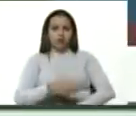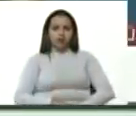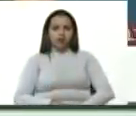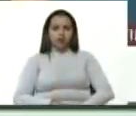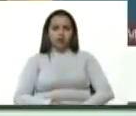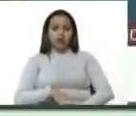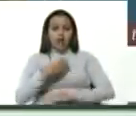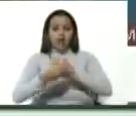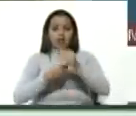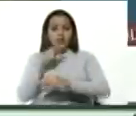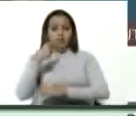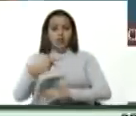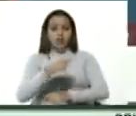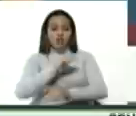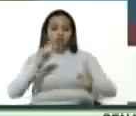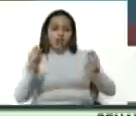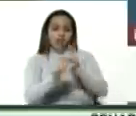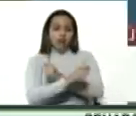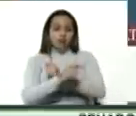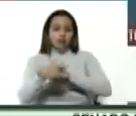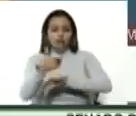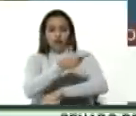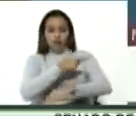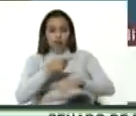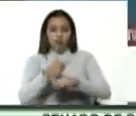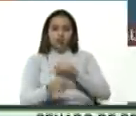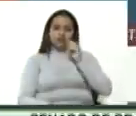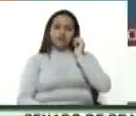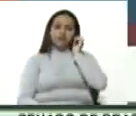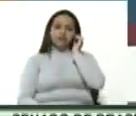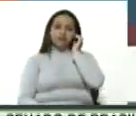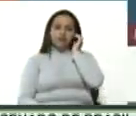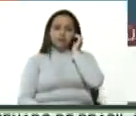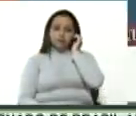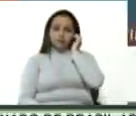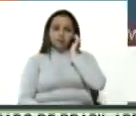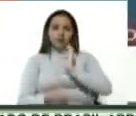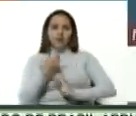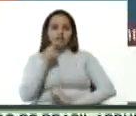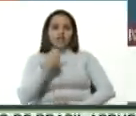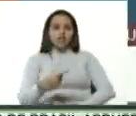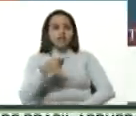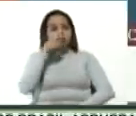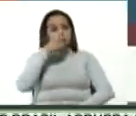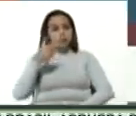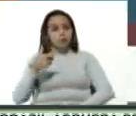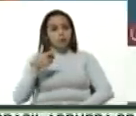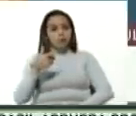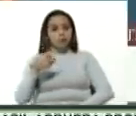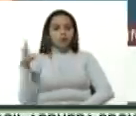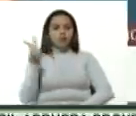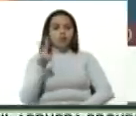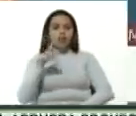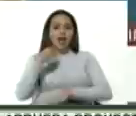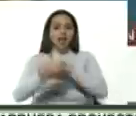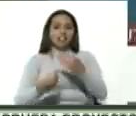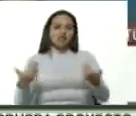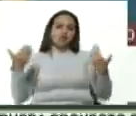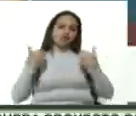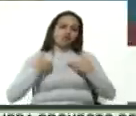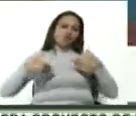objetivo político, el cambio de régimen. Ellos han hecho que el pueblo venezolano sufra dolor